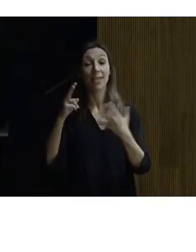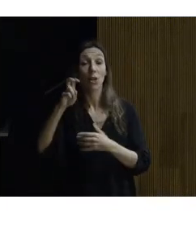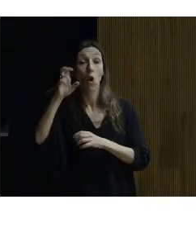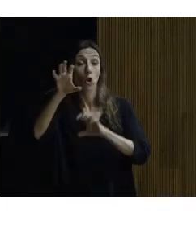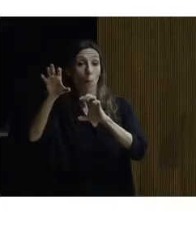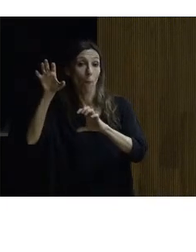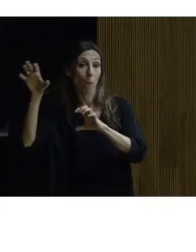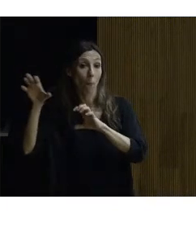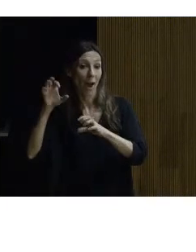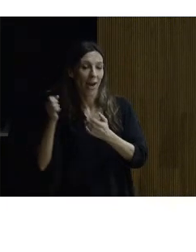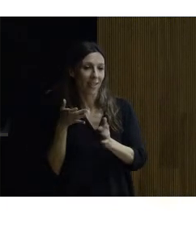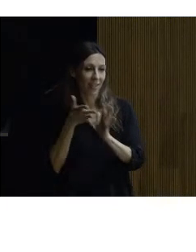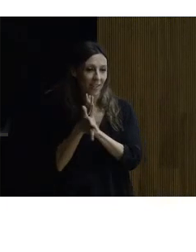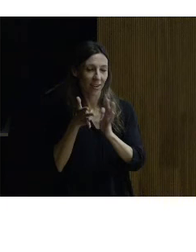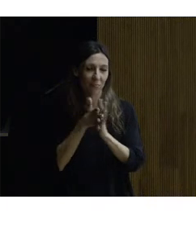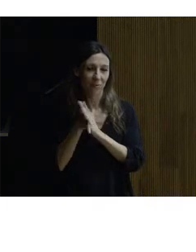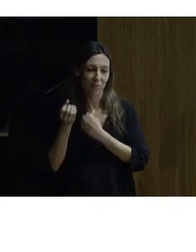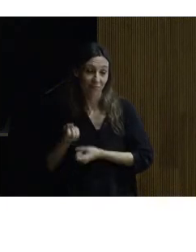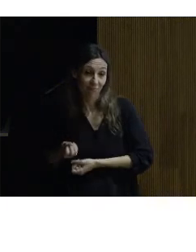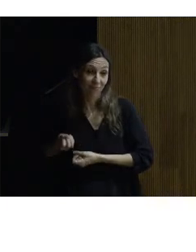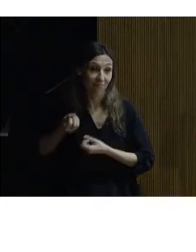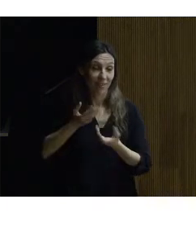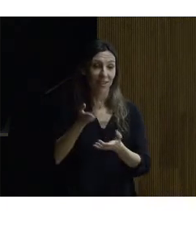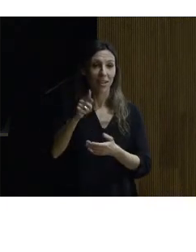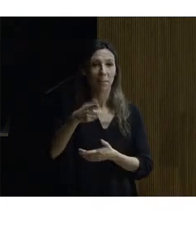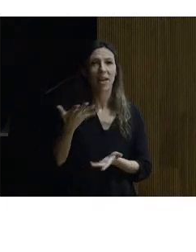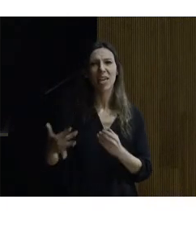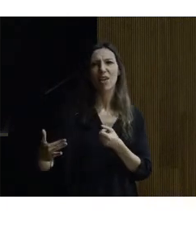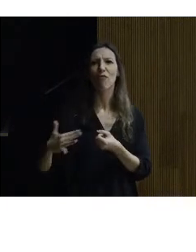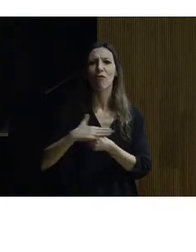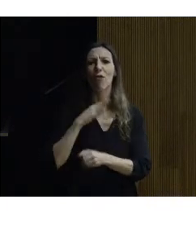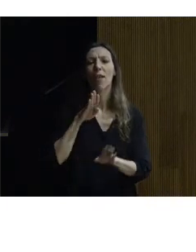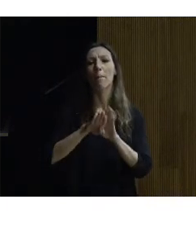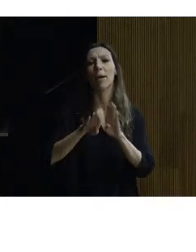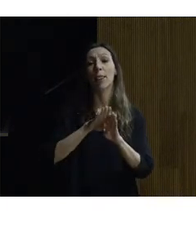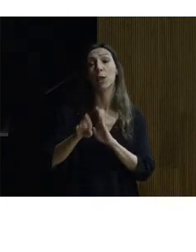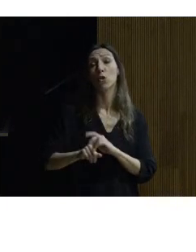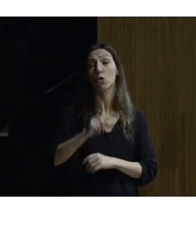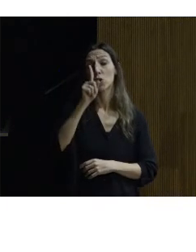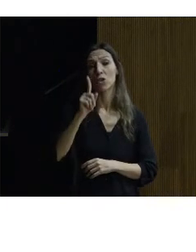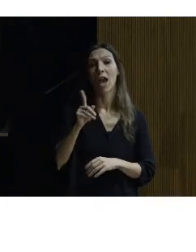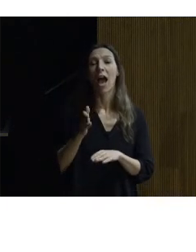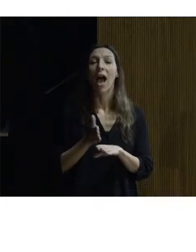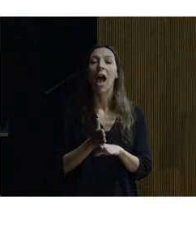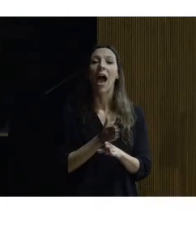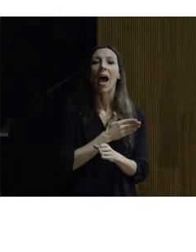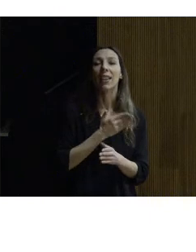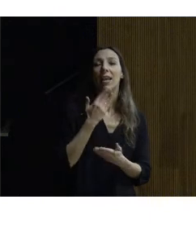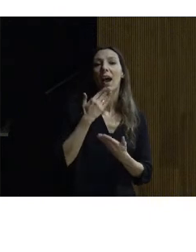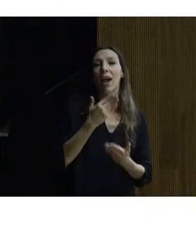la influencia de nuestros vecinos del norte y antes de terminar los agradecimientos yo les quería